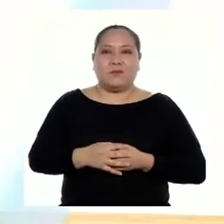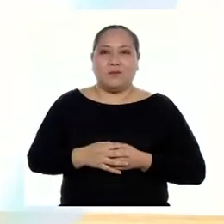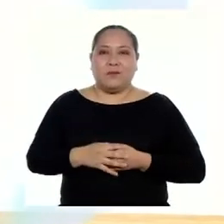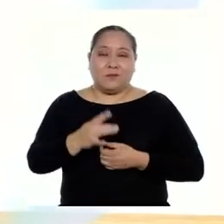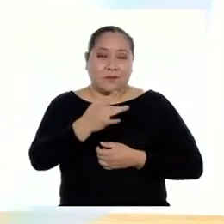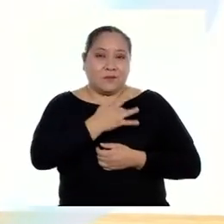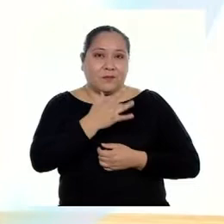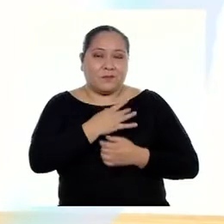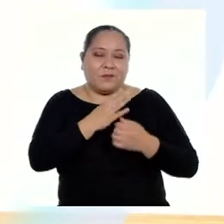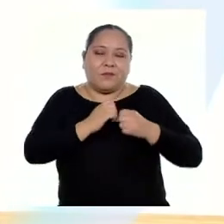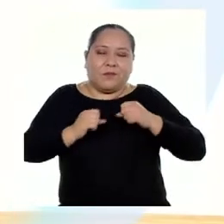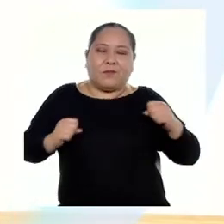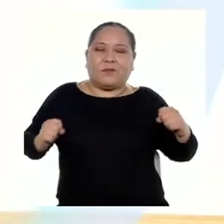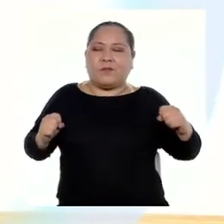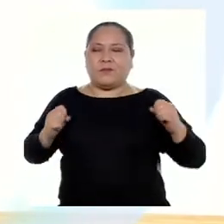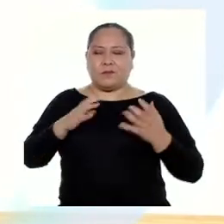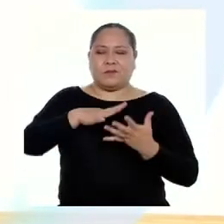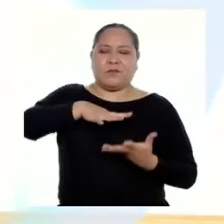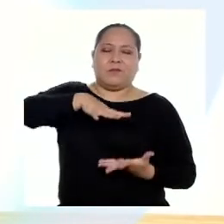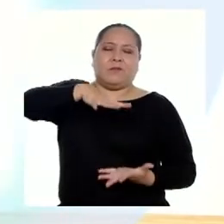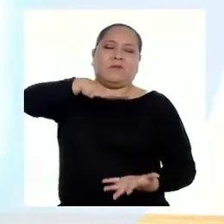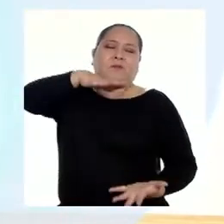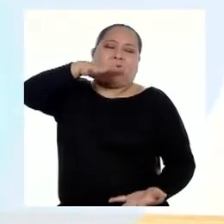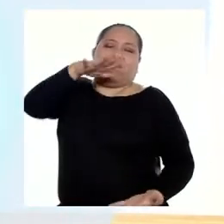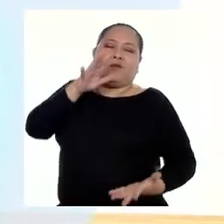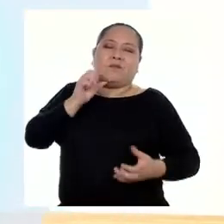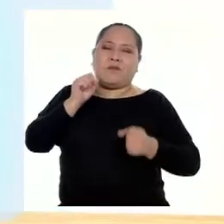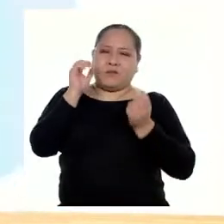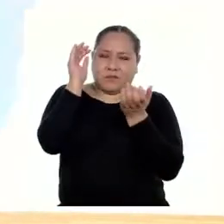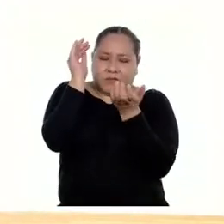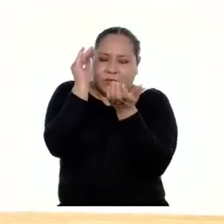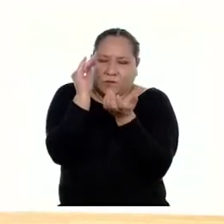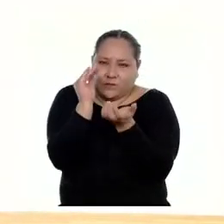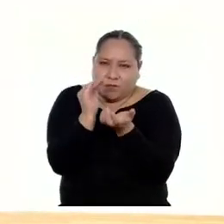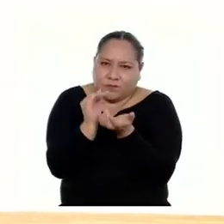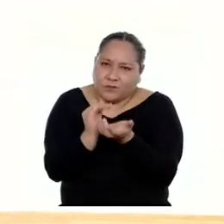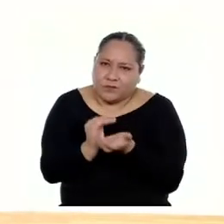Siente cómo se tira el cuerpo, cómo crece y cómo se encoge.